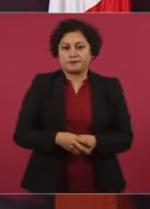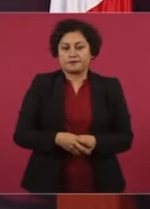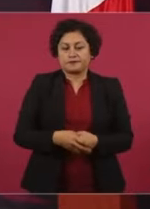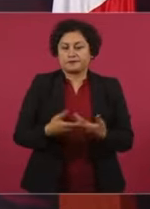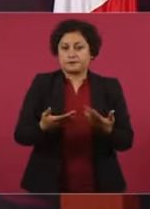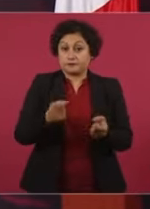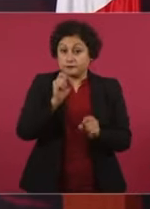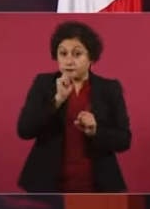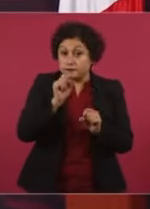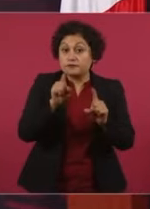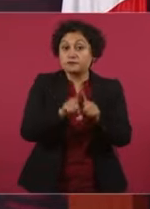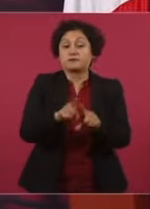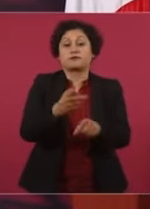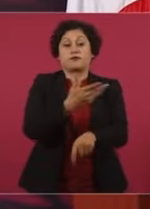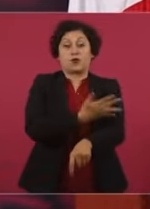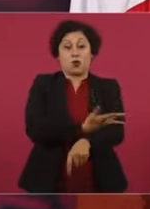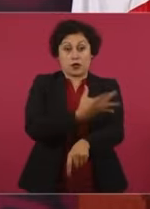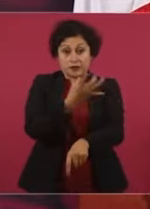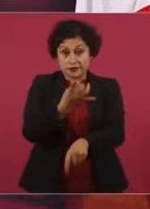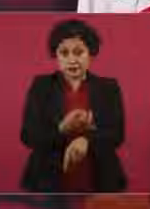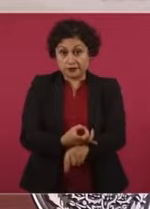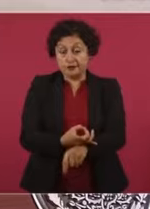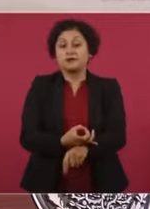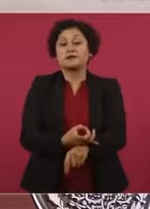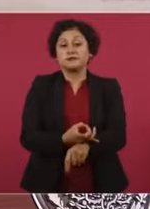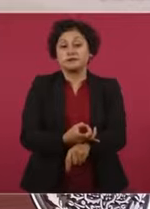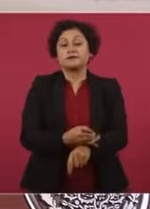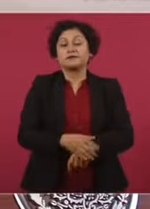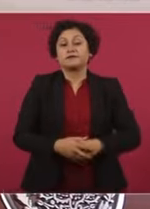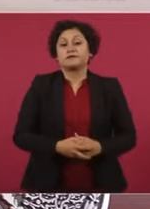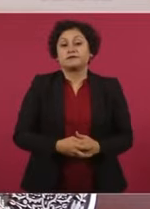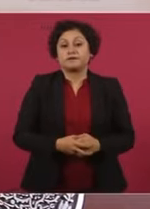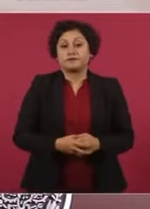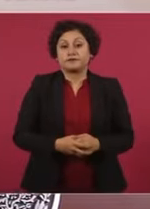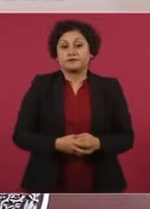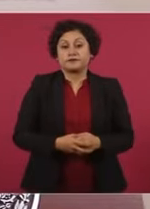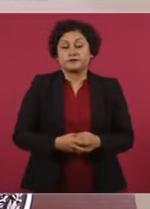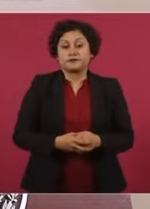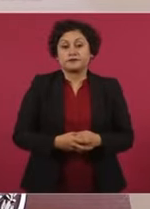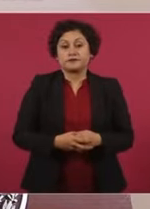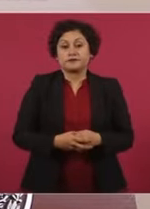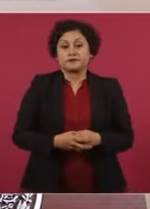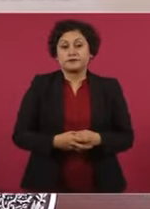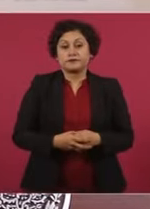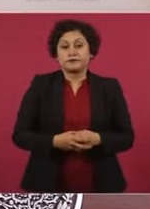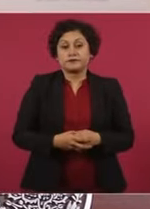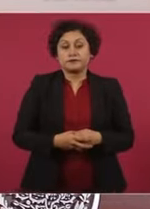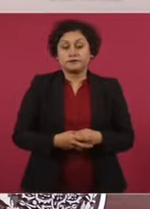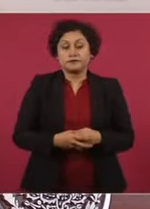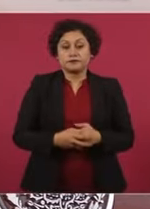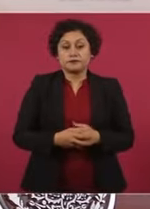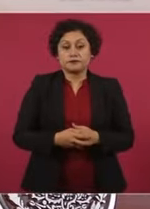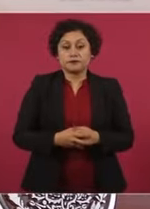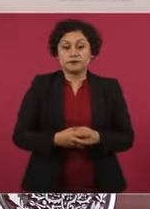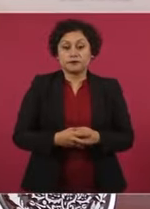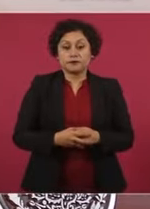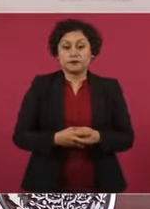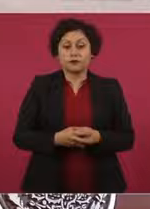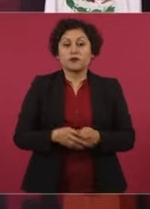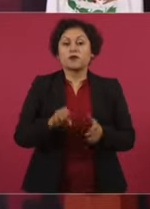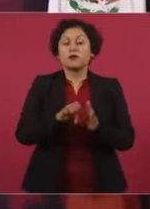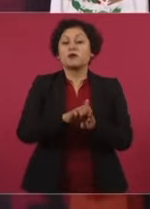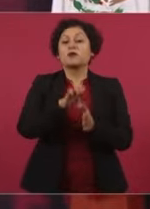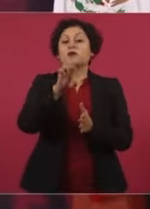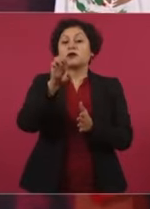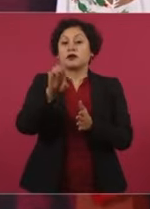honestidad, el que no se asocie la